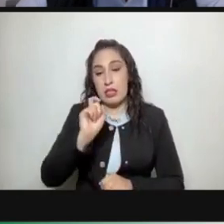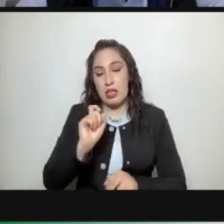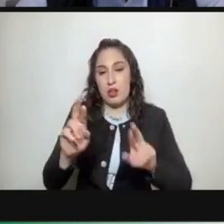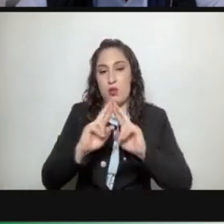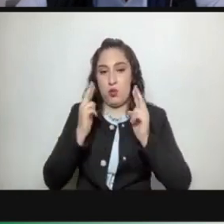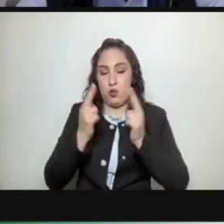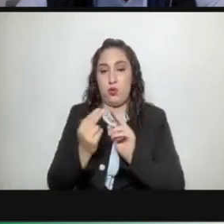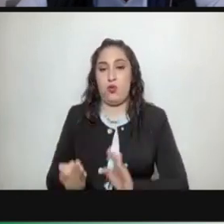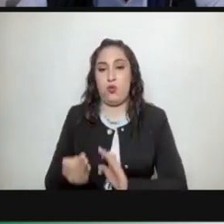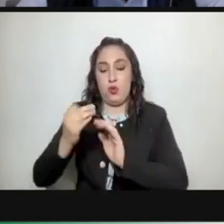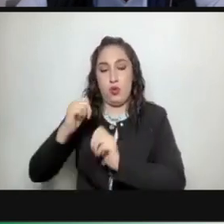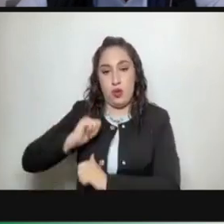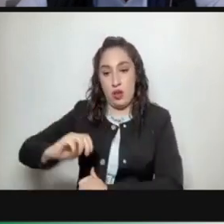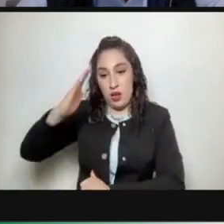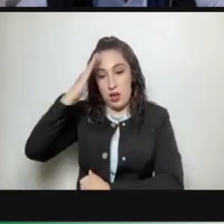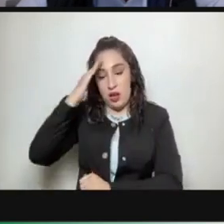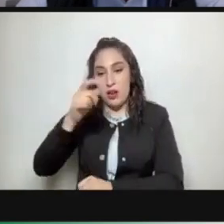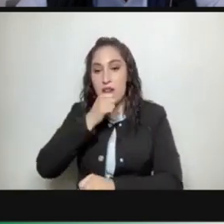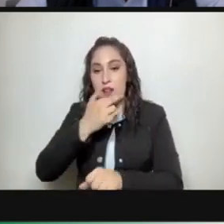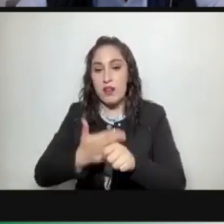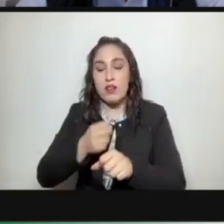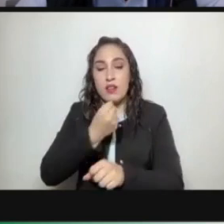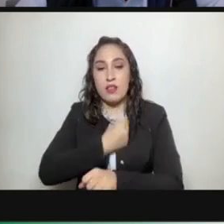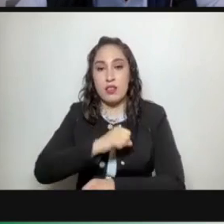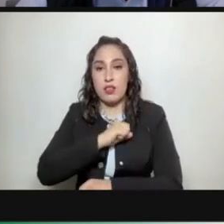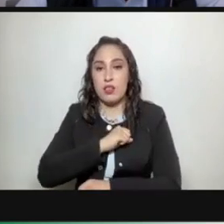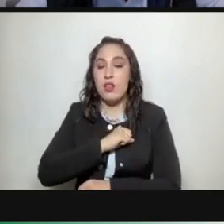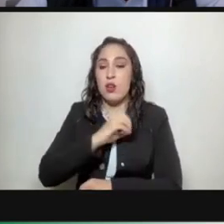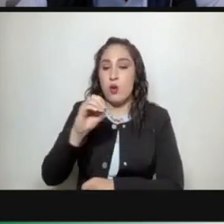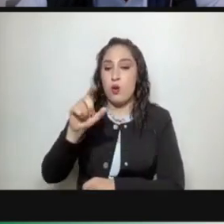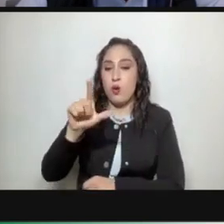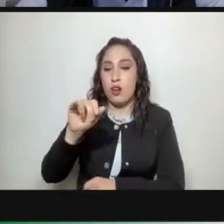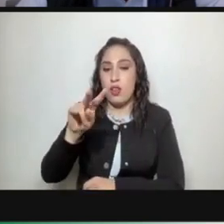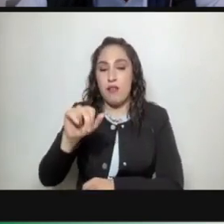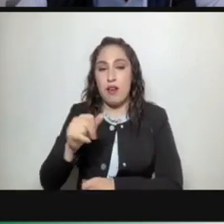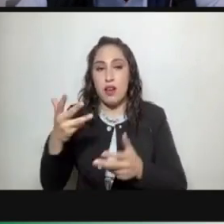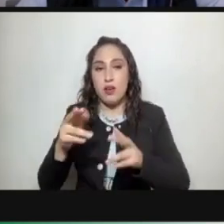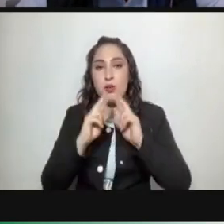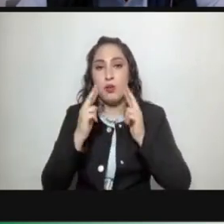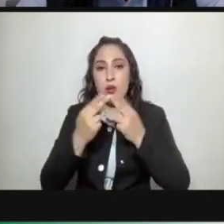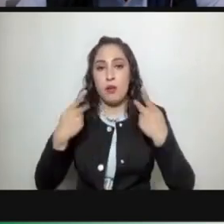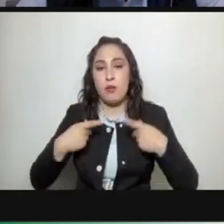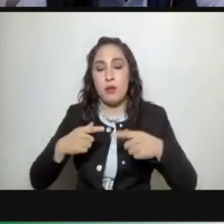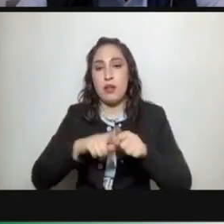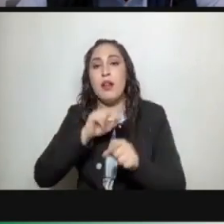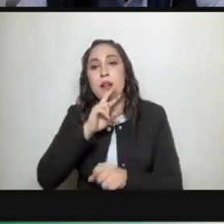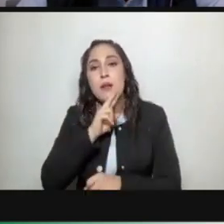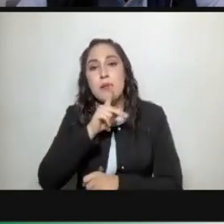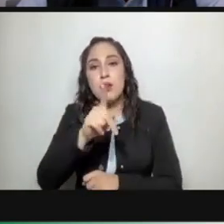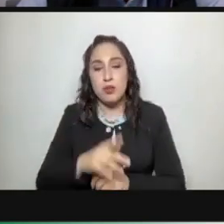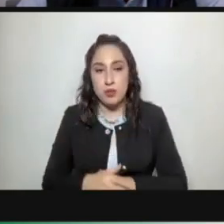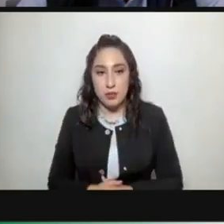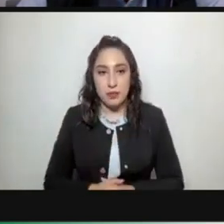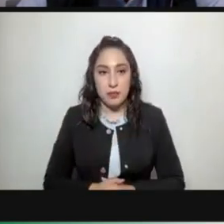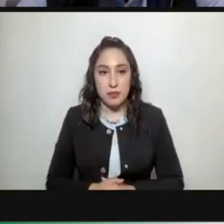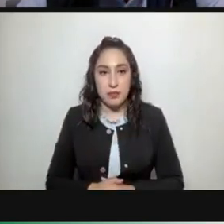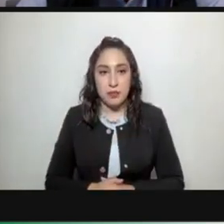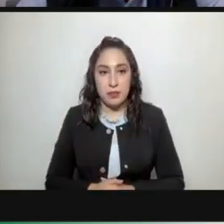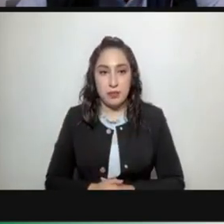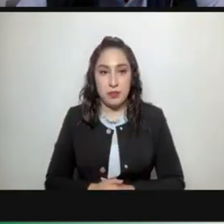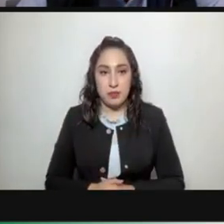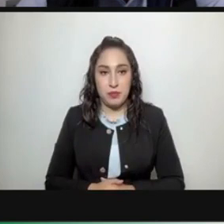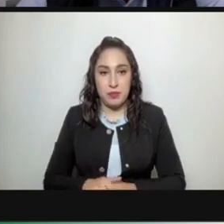privada lo que es arellano pudiéramos hacerla de manera presencial entonces era poner ese punto a su